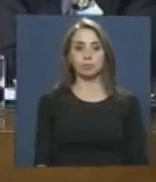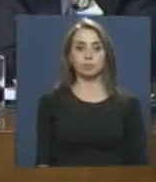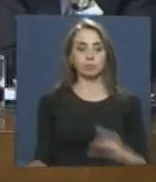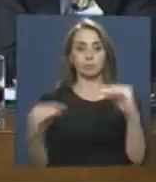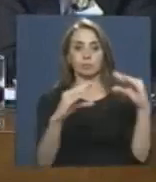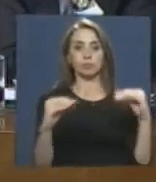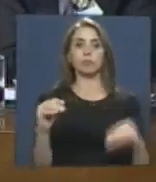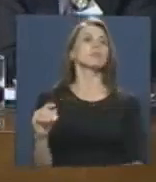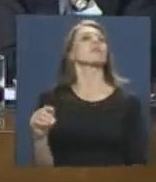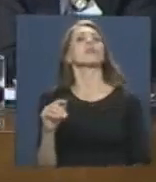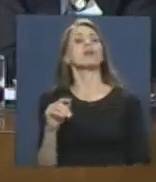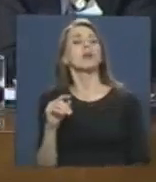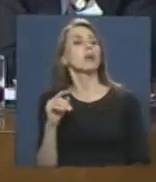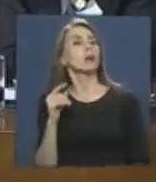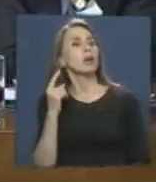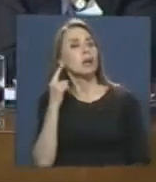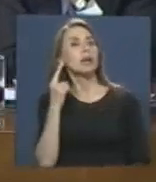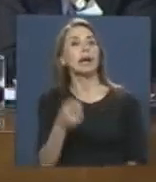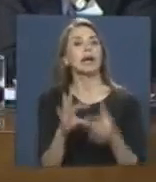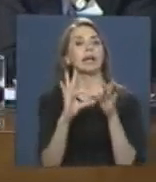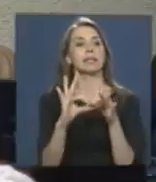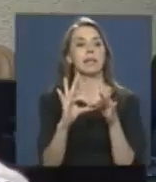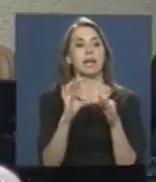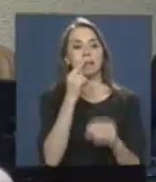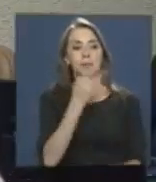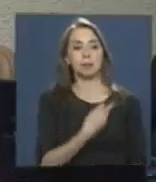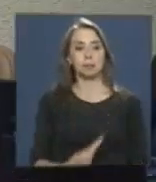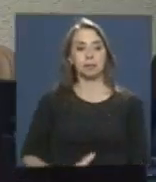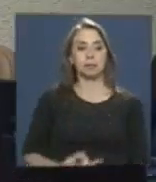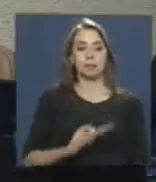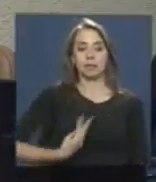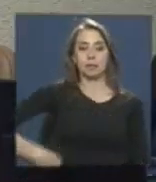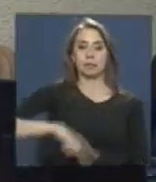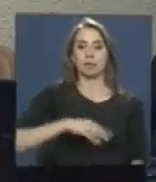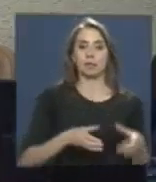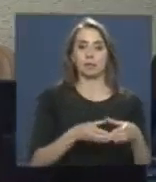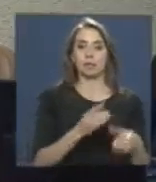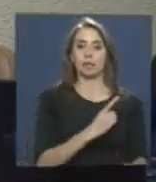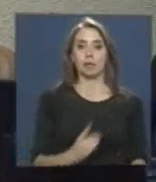Gracias, presidente. Desde la bancada del Partido Socialista